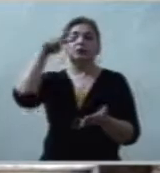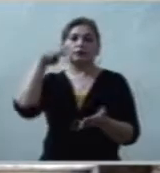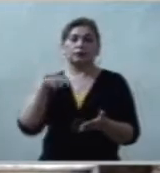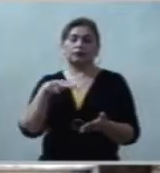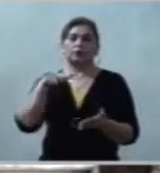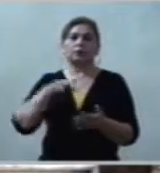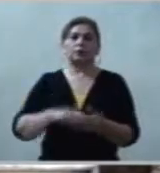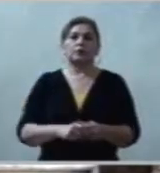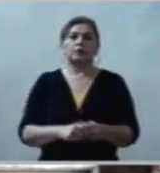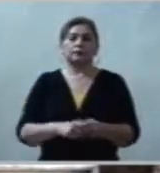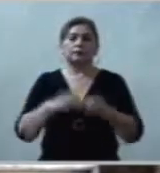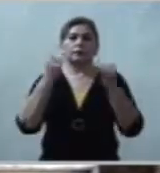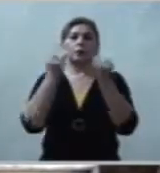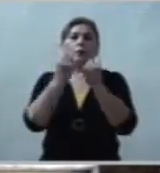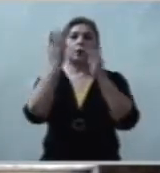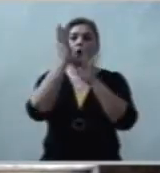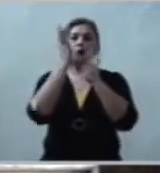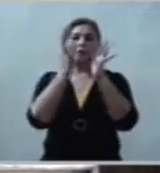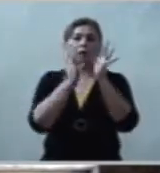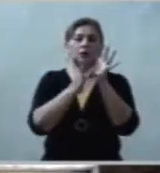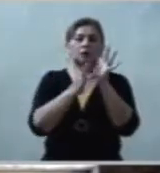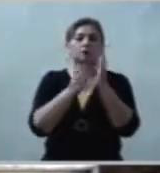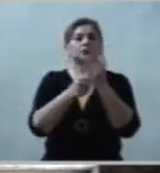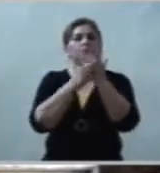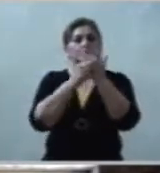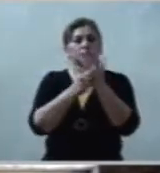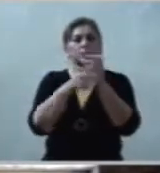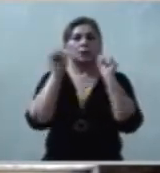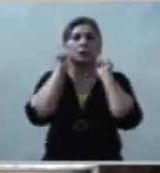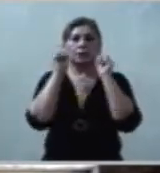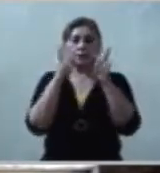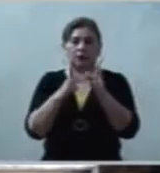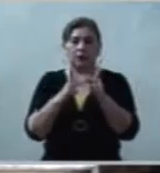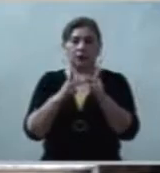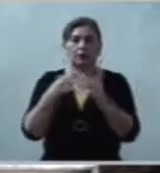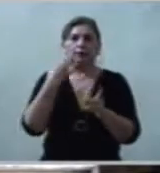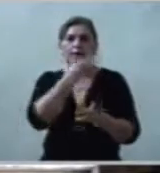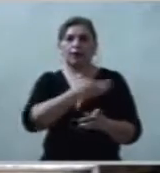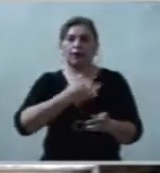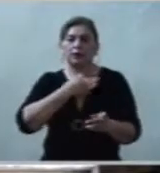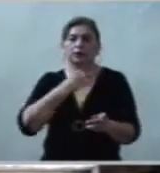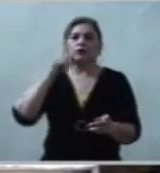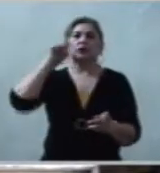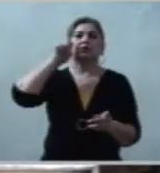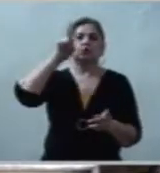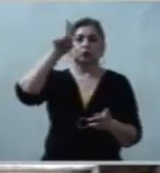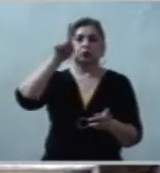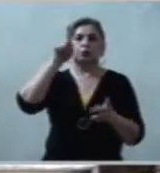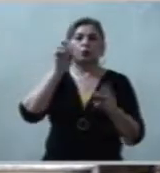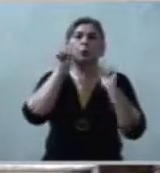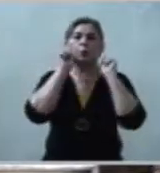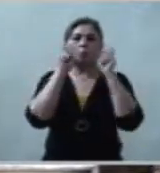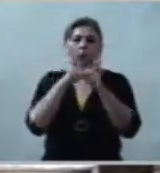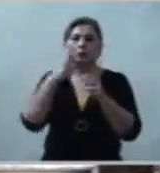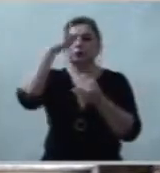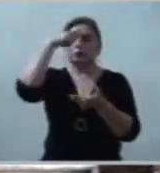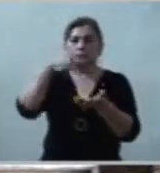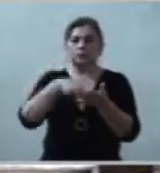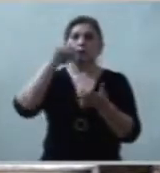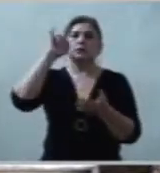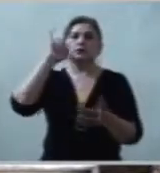Como Jesús también le dice a Pedro, dichoso tú que has creído.